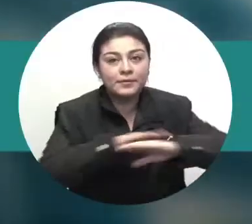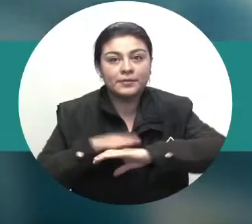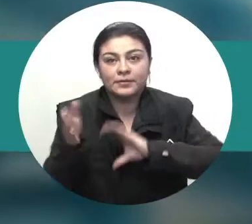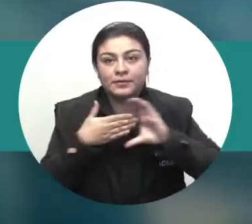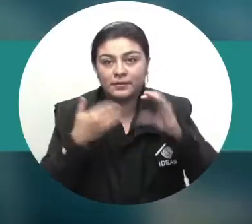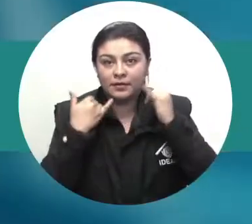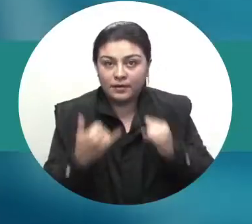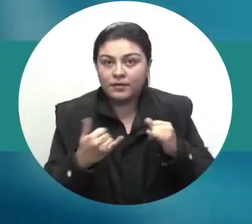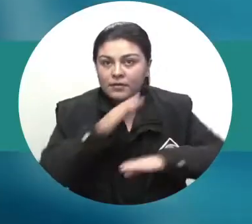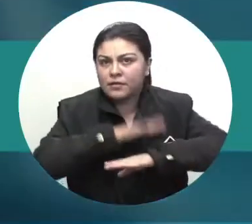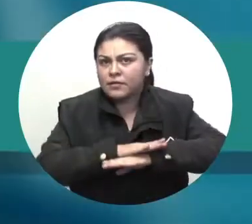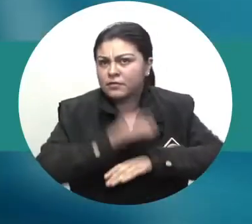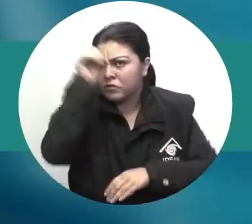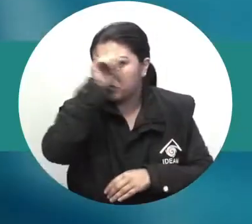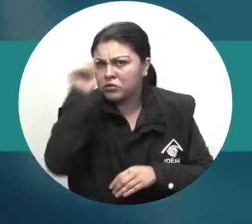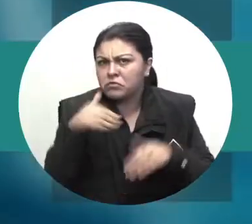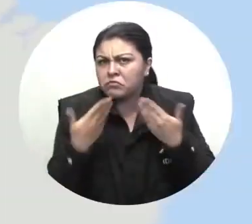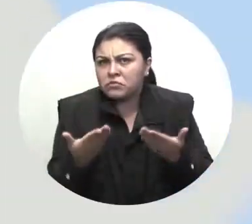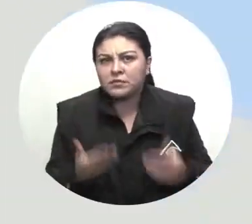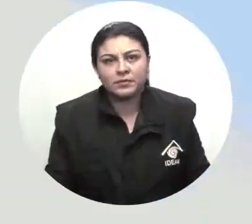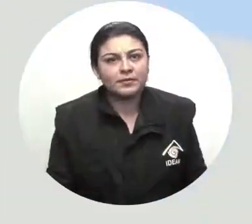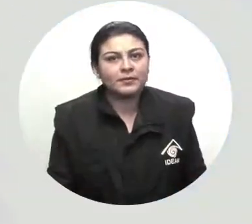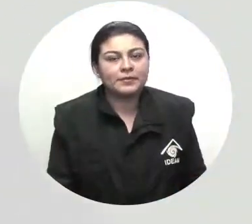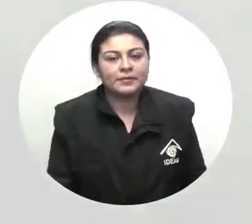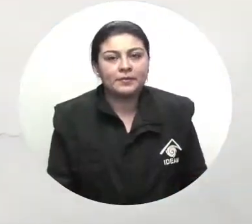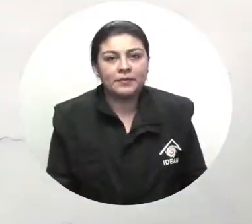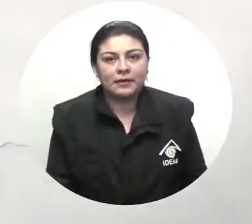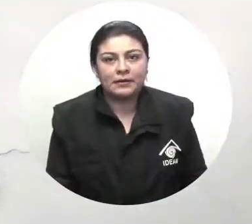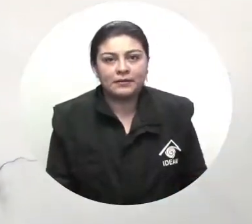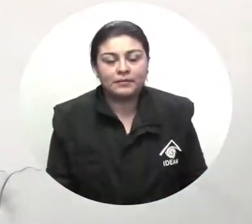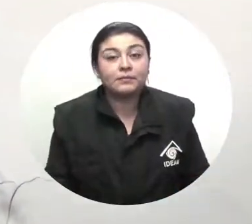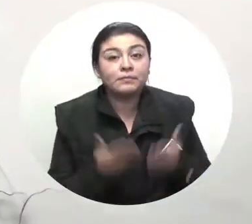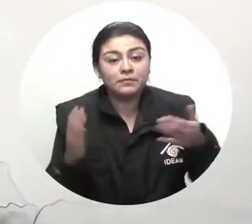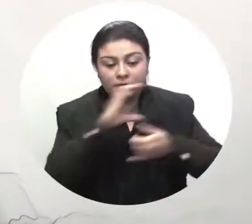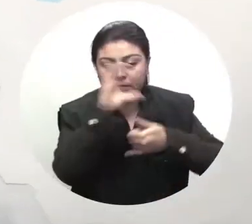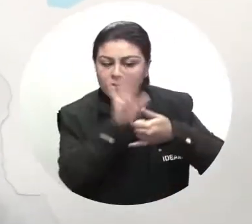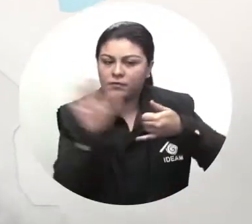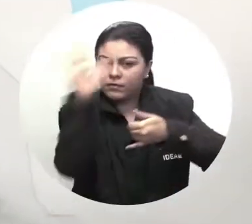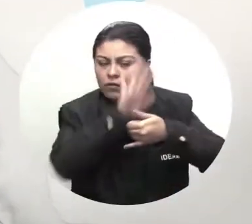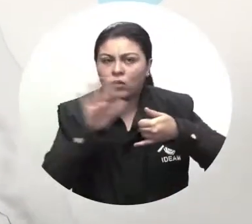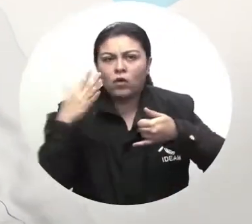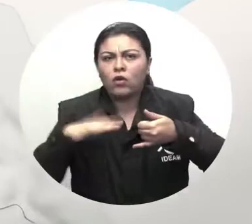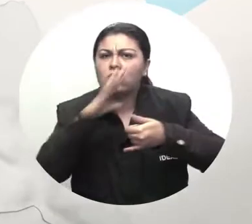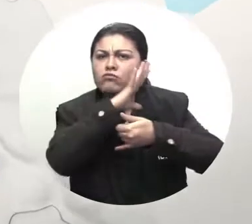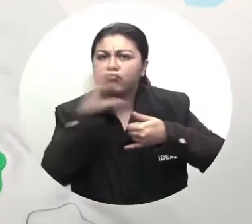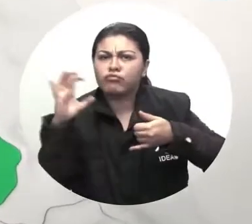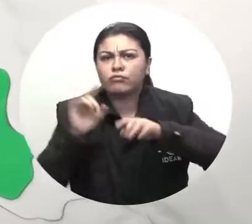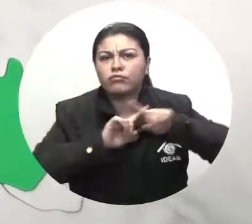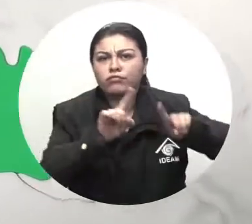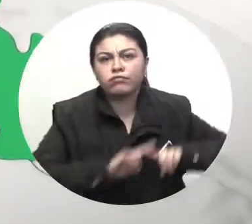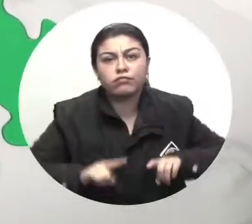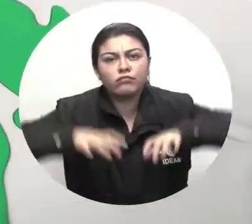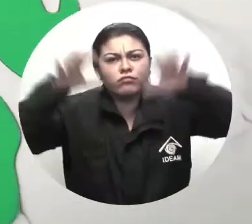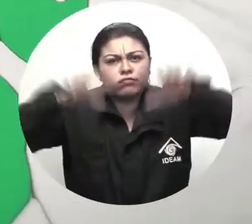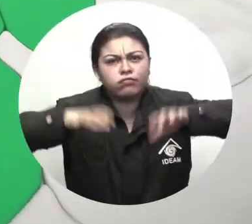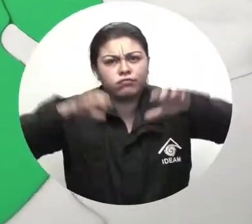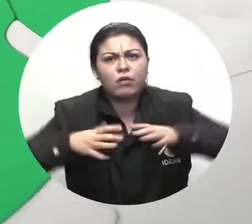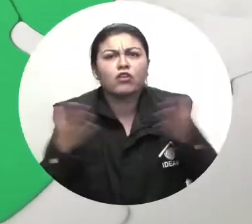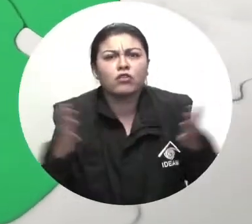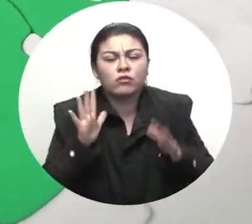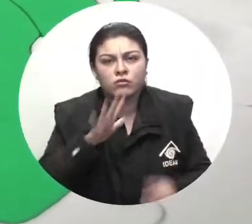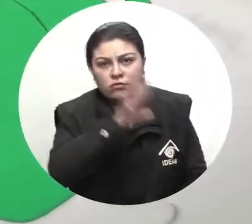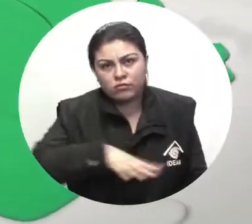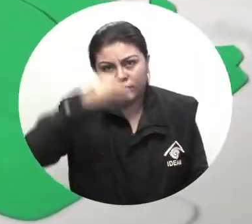de la tarde del domingo. En el Caribe colombiano se estima nubosidad variada con lluvias sobre sectores de